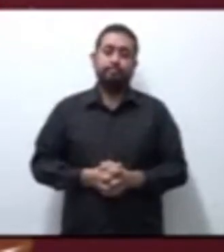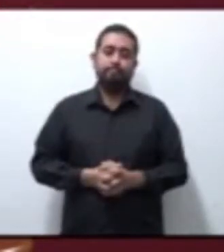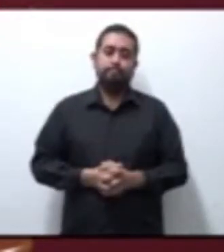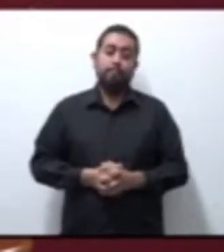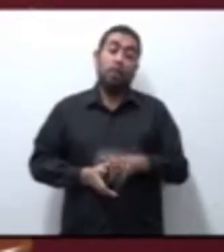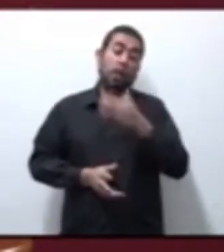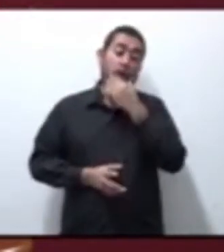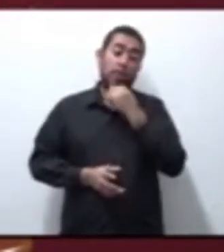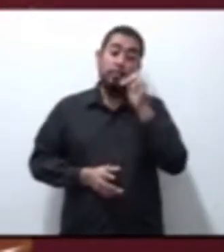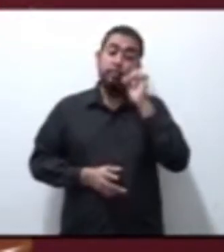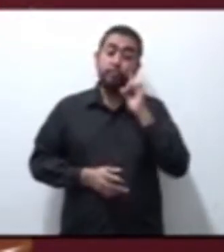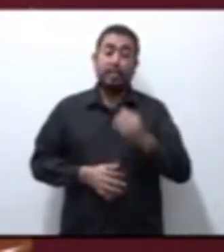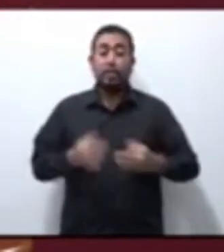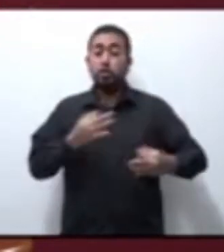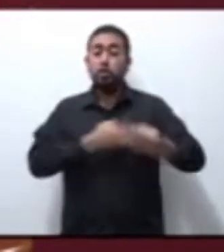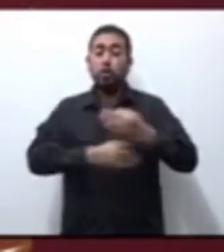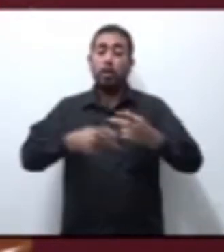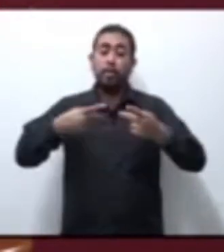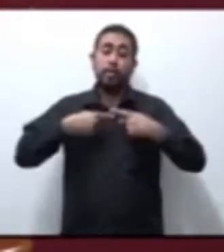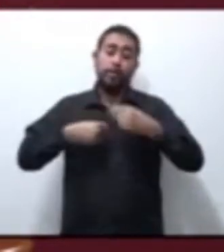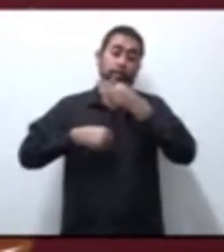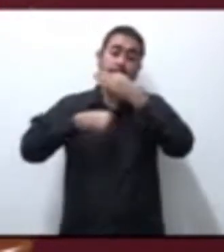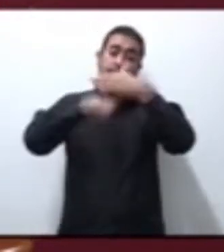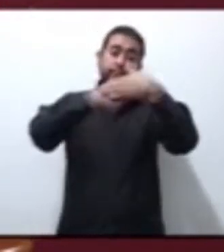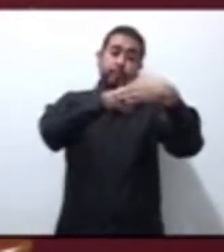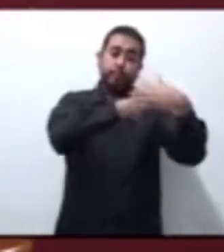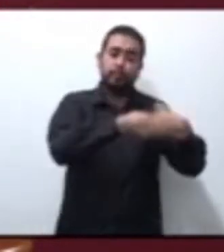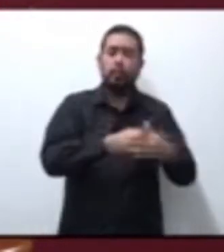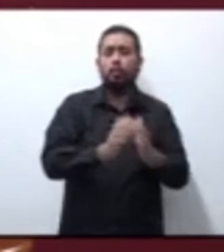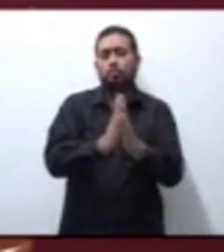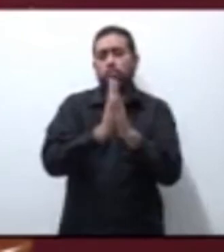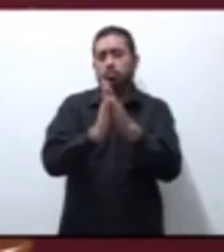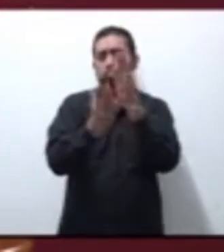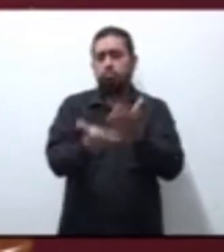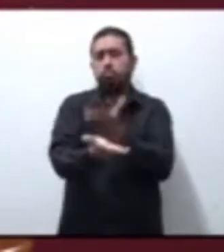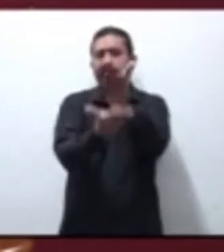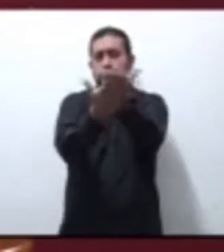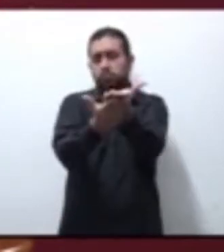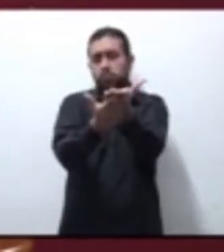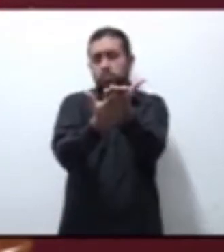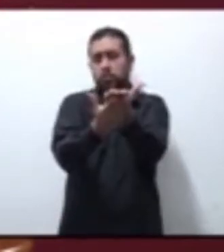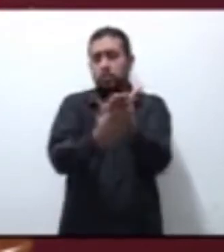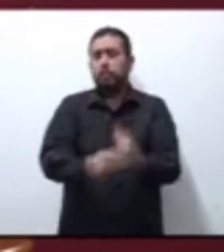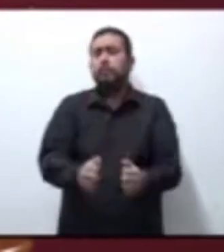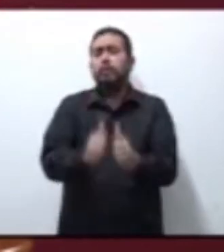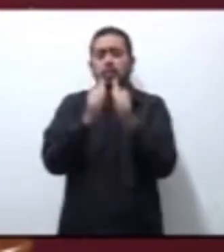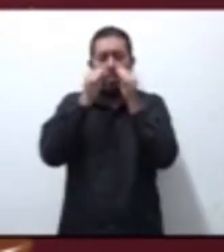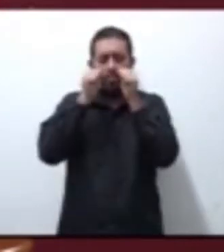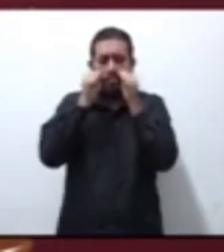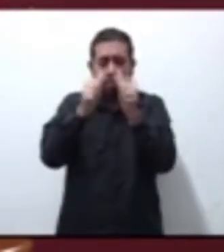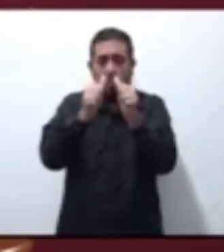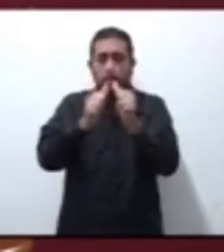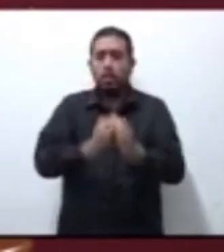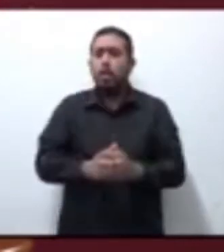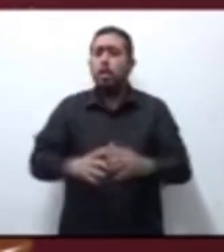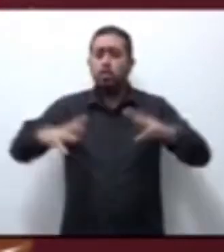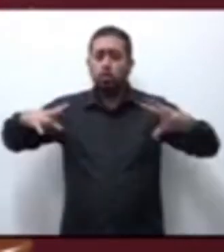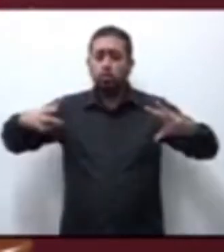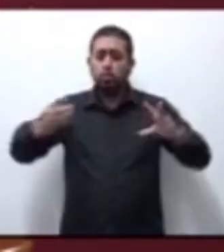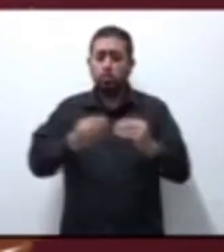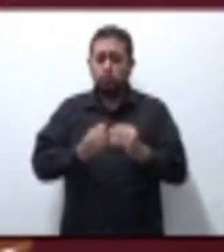hombres, mujeres, a todos, les pedimos muy, muy encarecidamente que nos sumemos